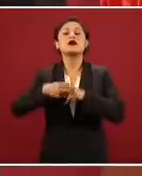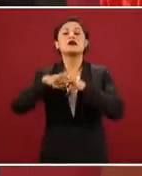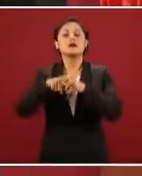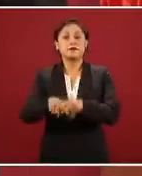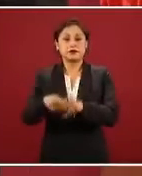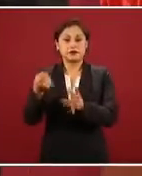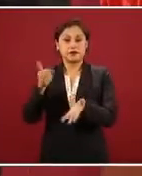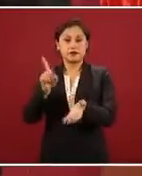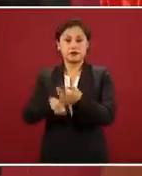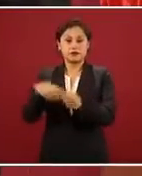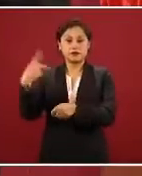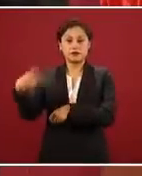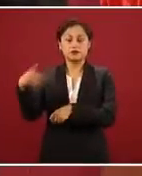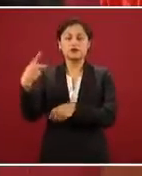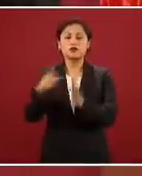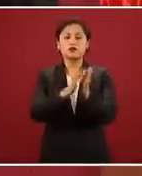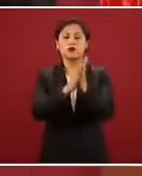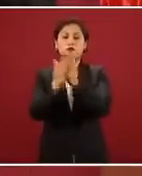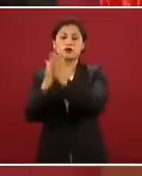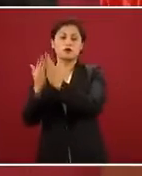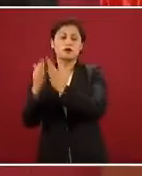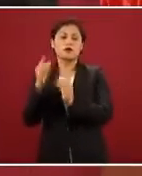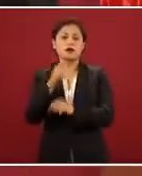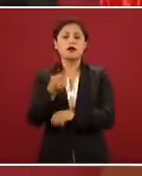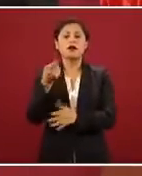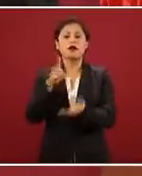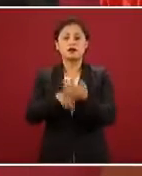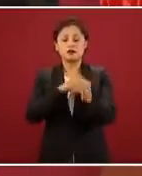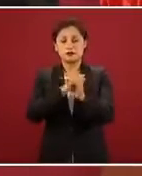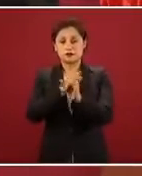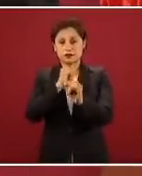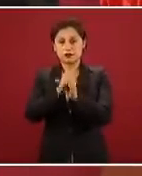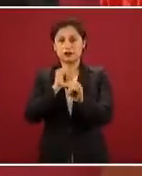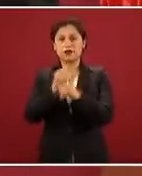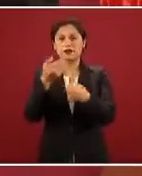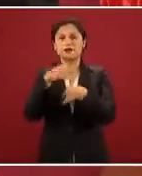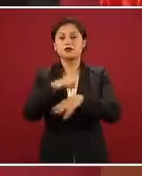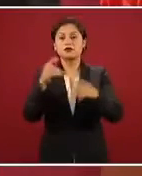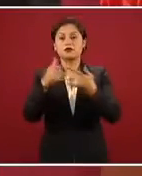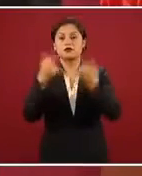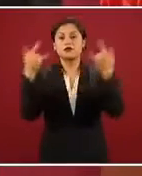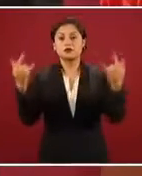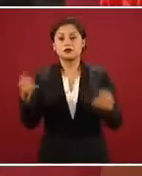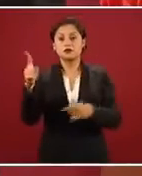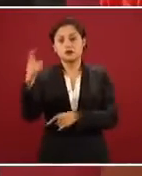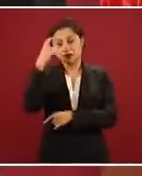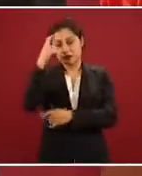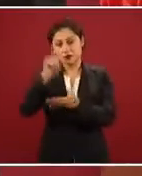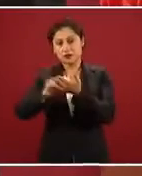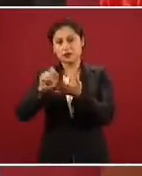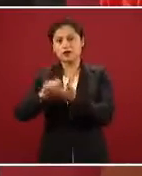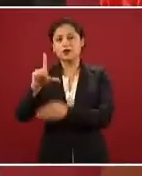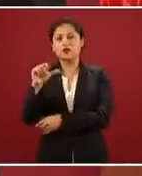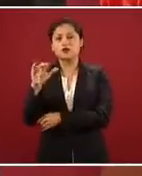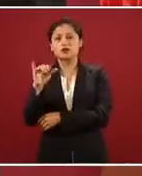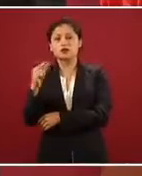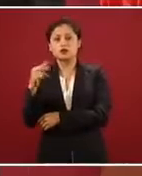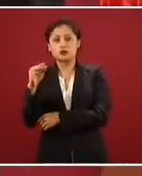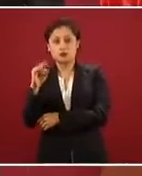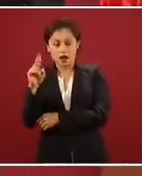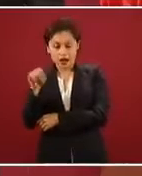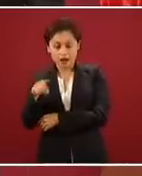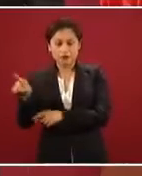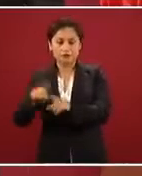sobre historia de libre acceso con obras como La Sombra del Caudillo, de Martín Luis Guzmán, los nuevos